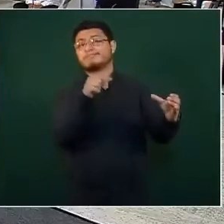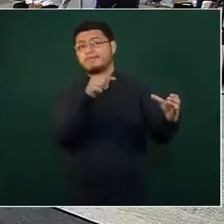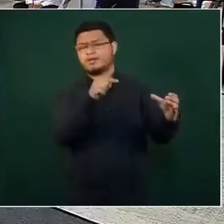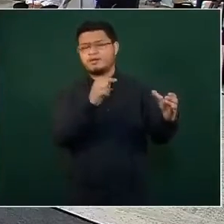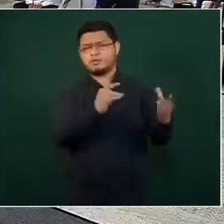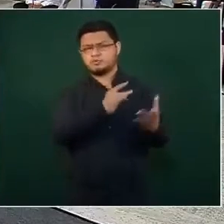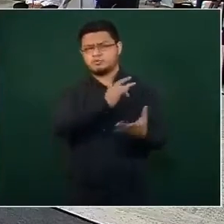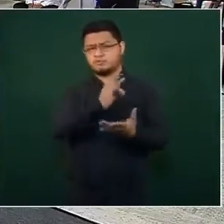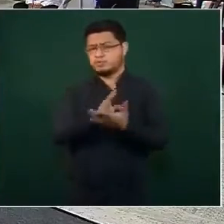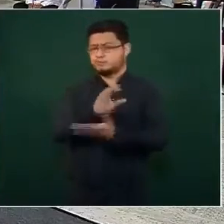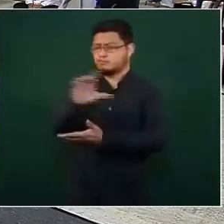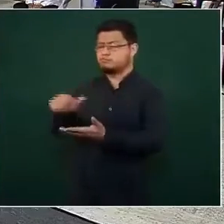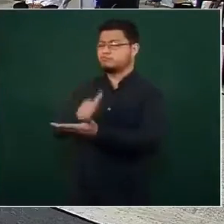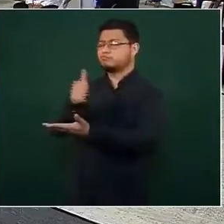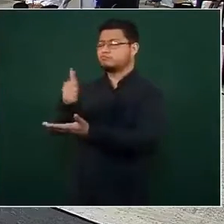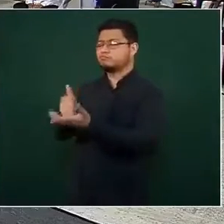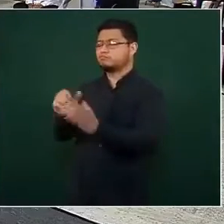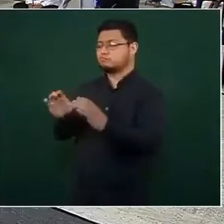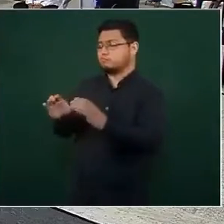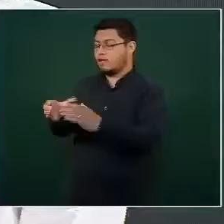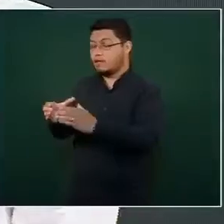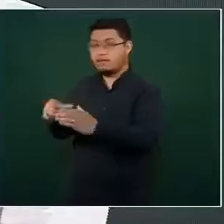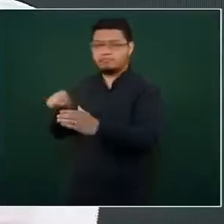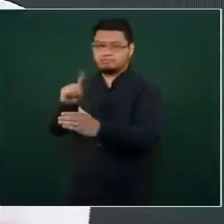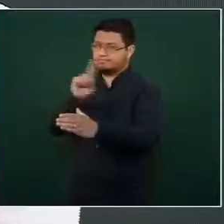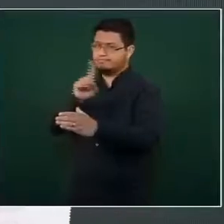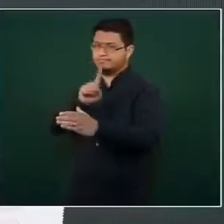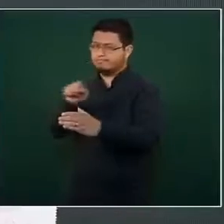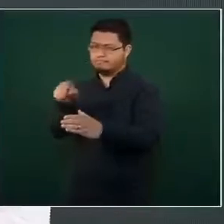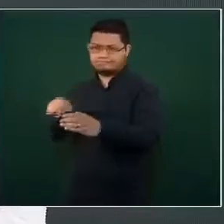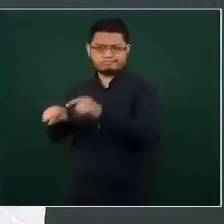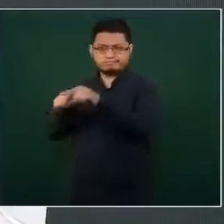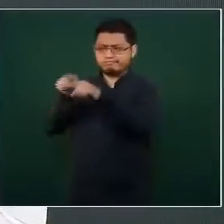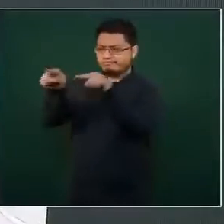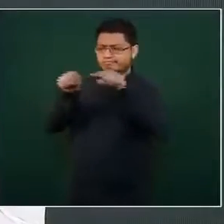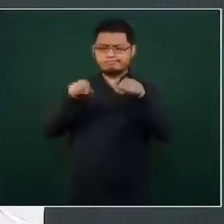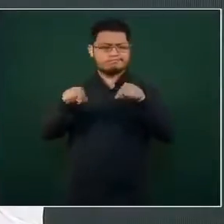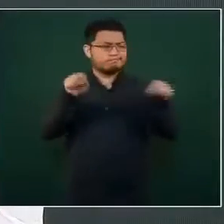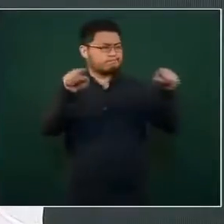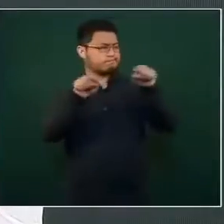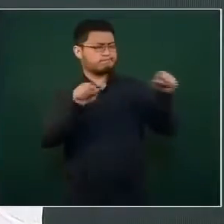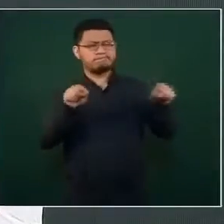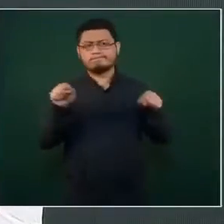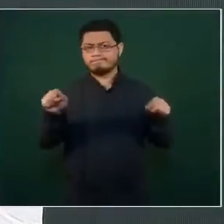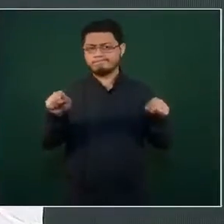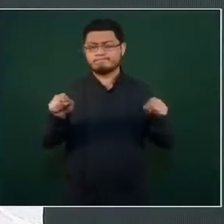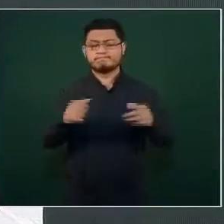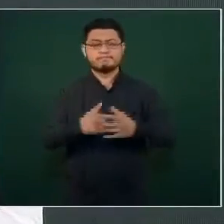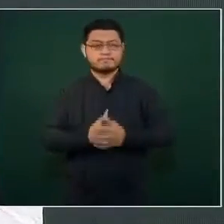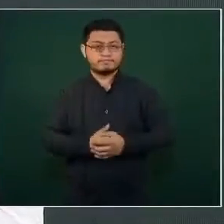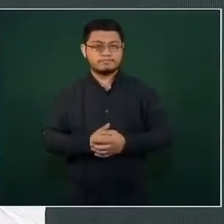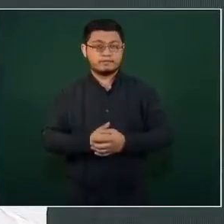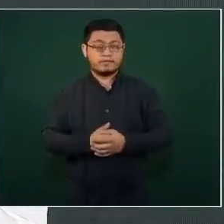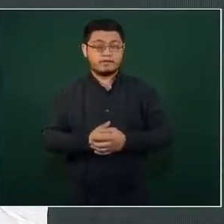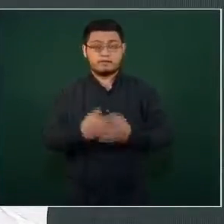las ciudades. Y cómo se